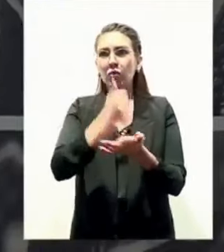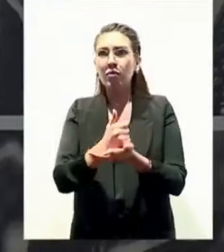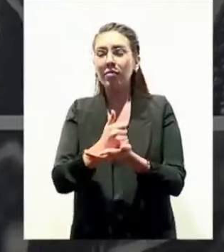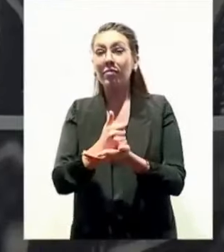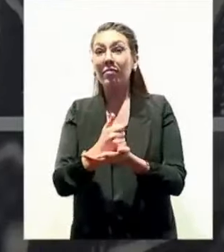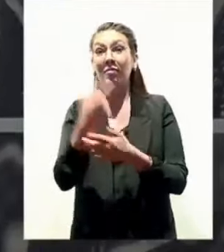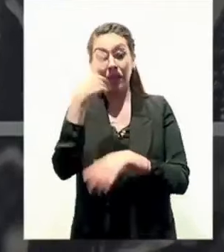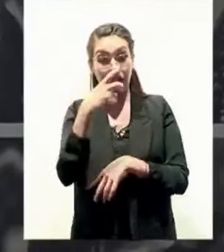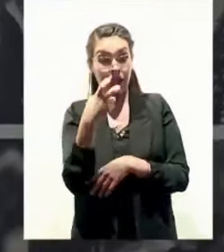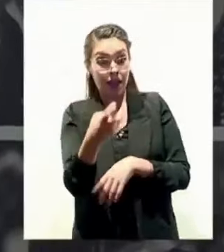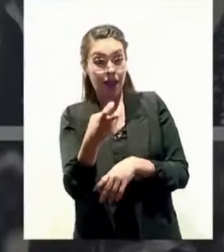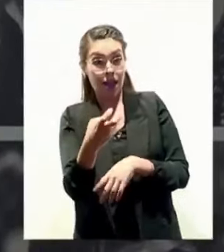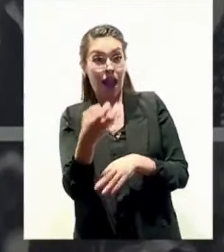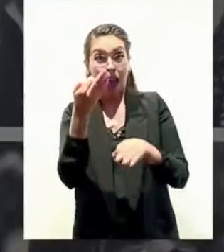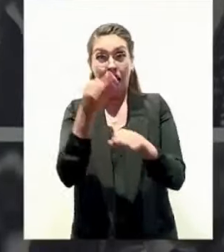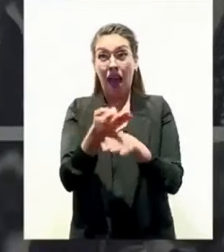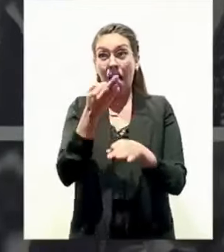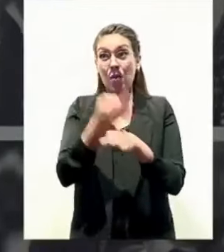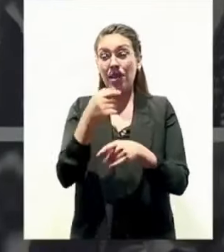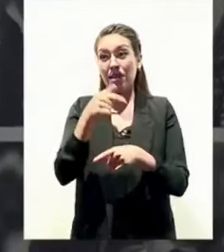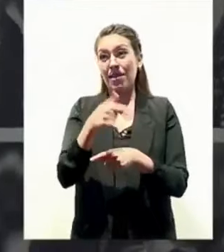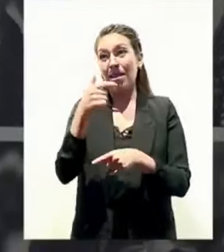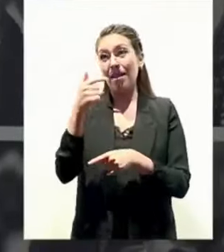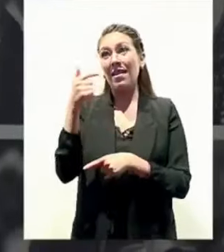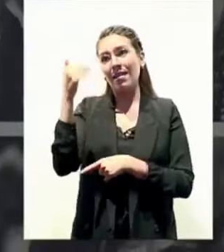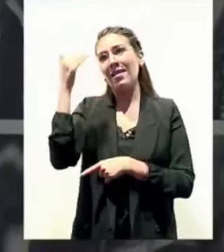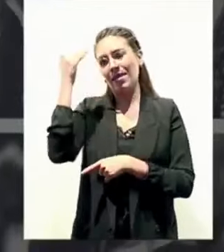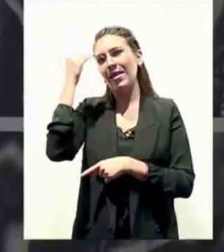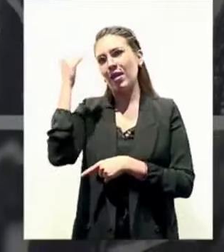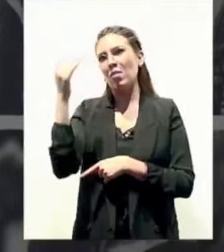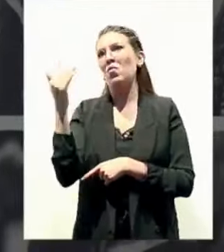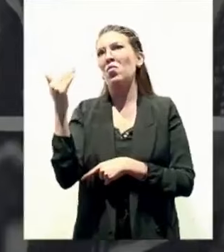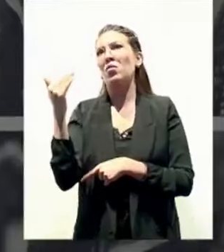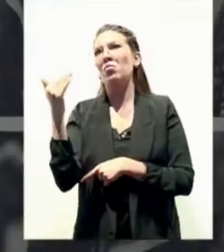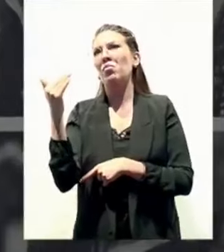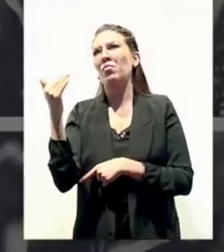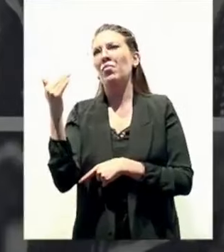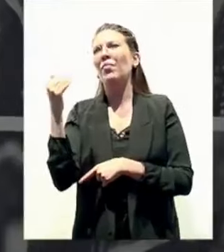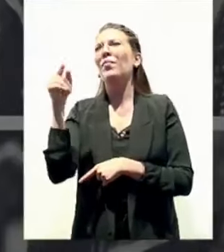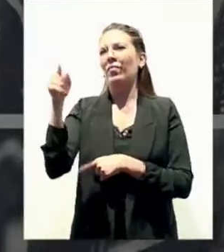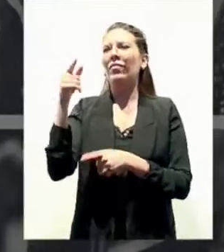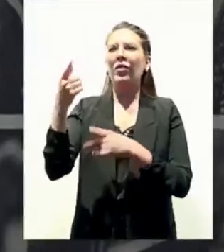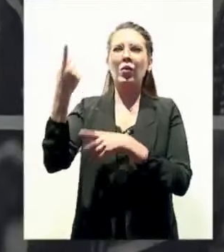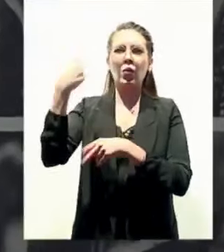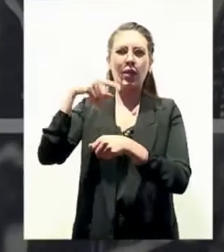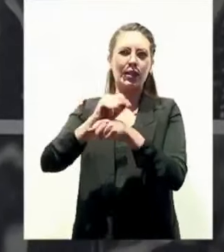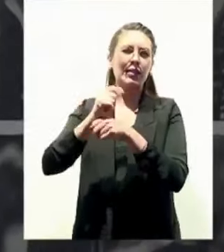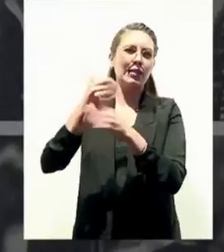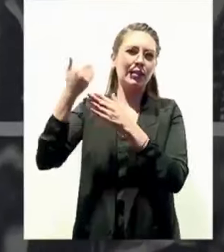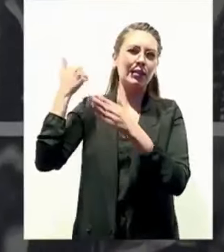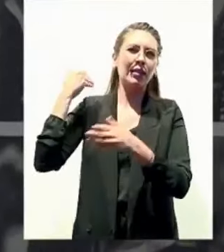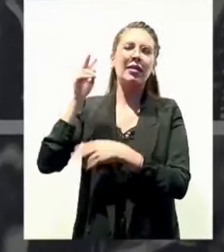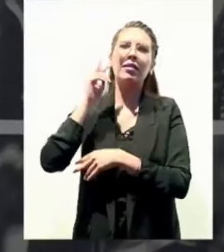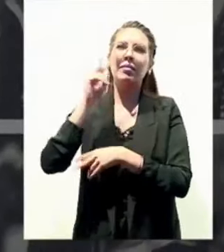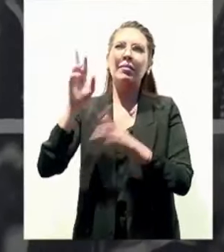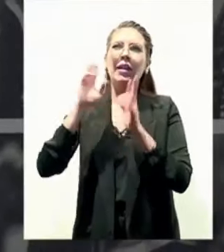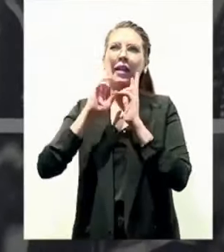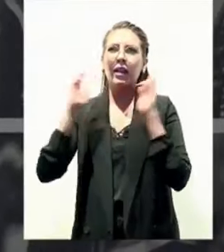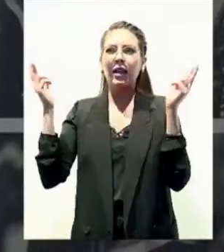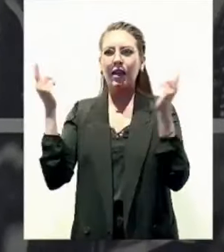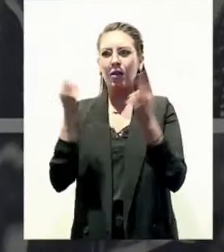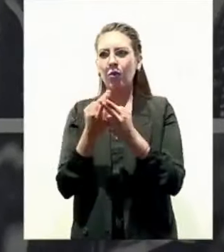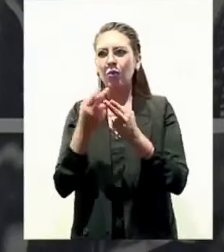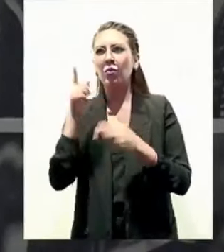Ciudad de México. En una época, bueno, pues esta semana pasada vieron ustedes la reunión de las ultraderechas en Madrid. Hay